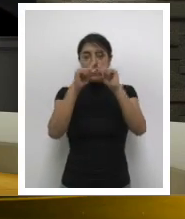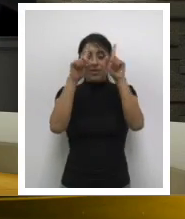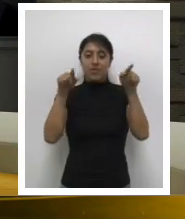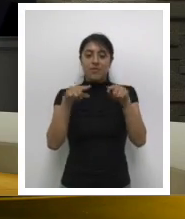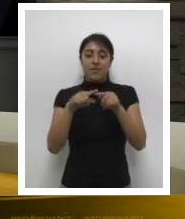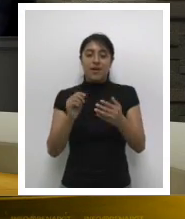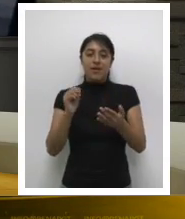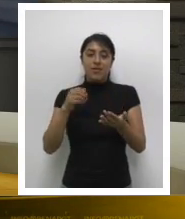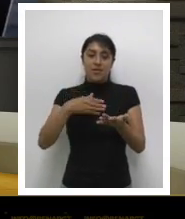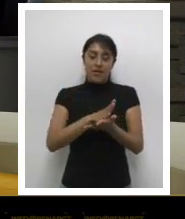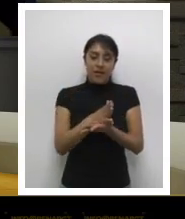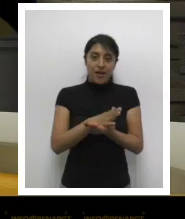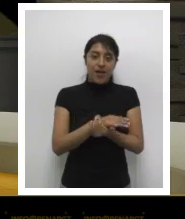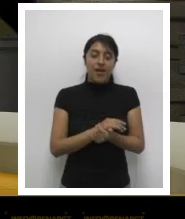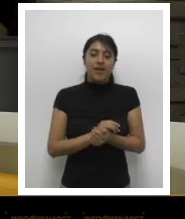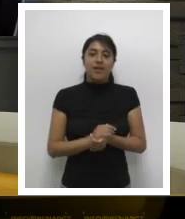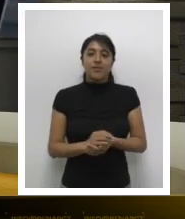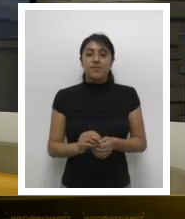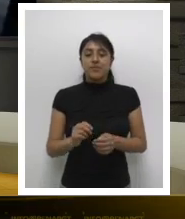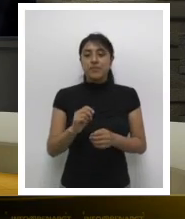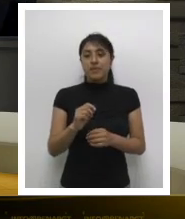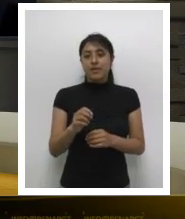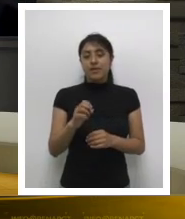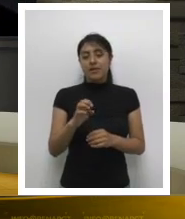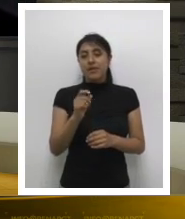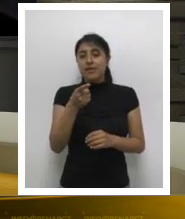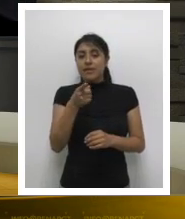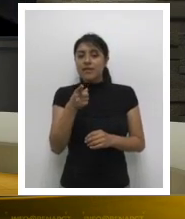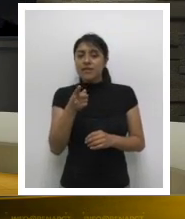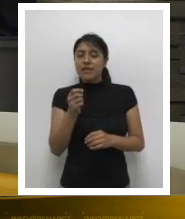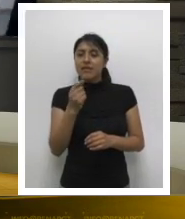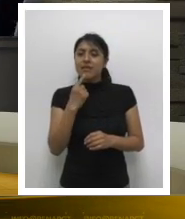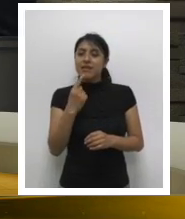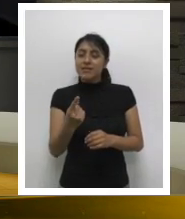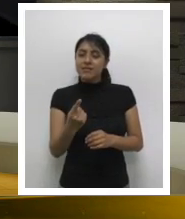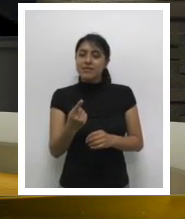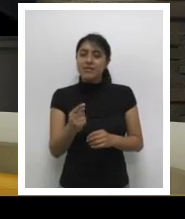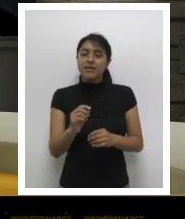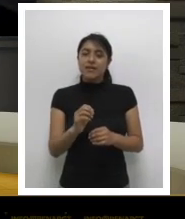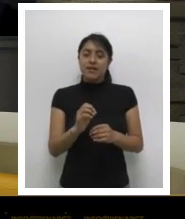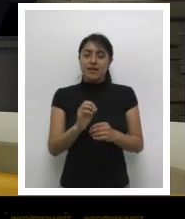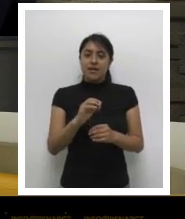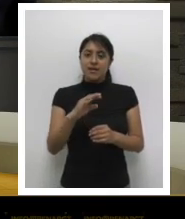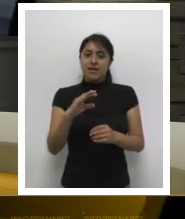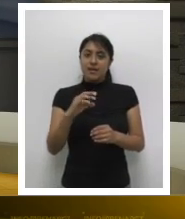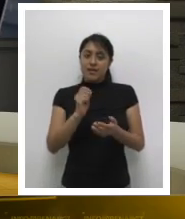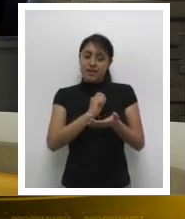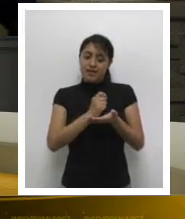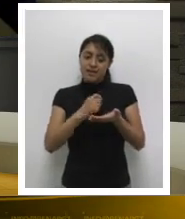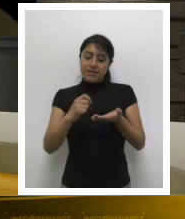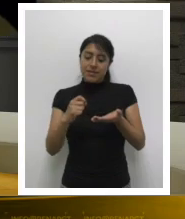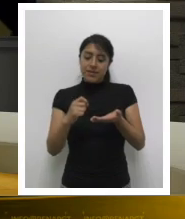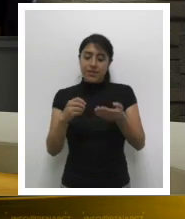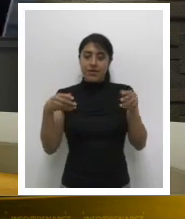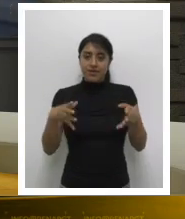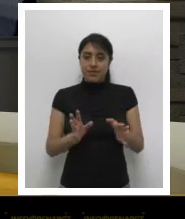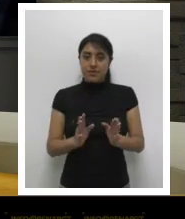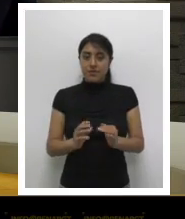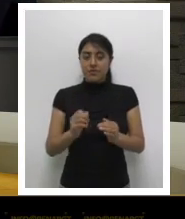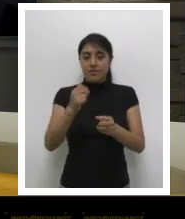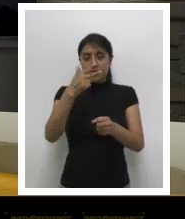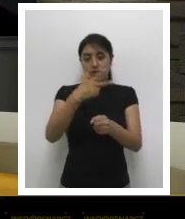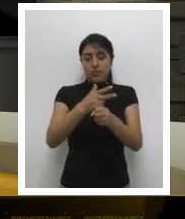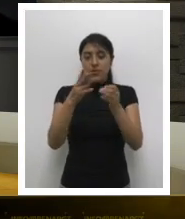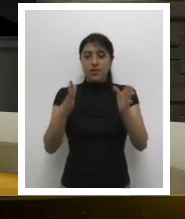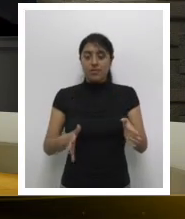provea de certeza y confiabilidad. Ello implica identificar a las personas que se encuentran en el extranjero, es decir, con